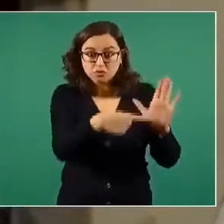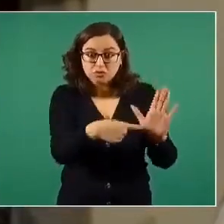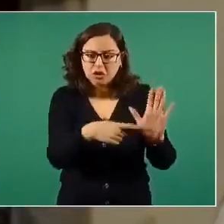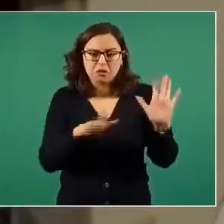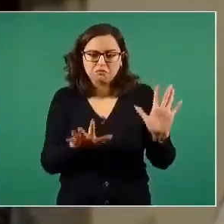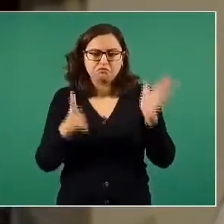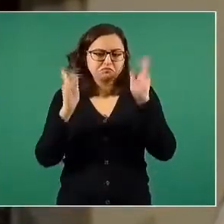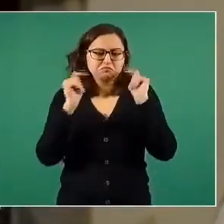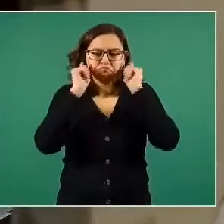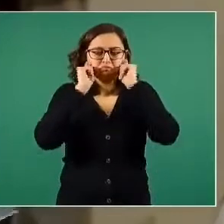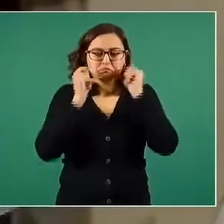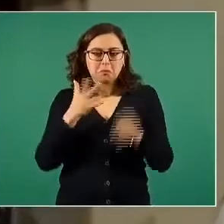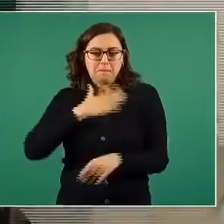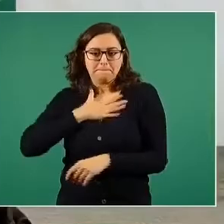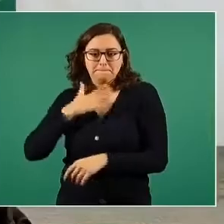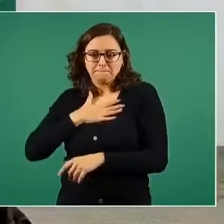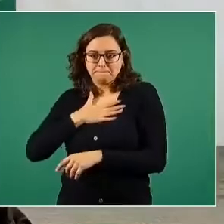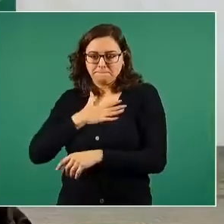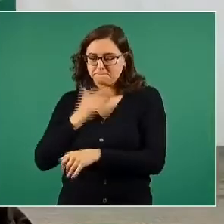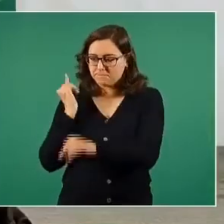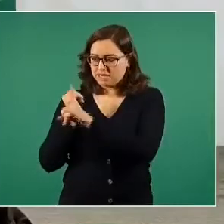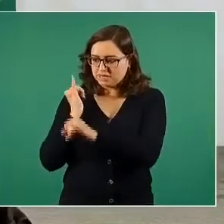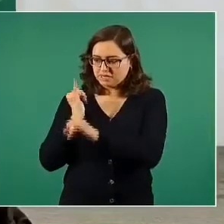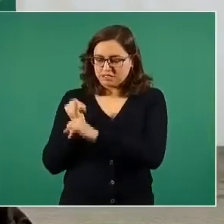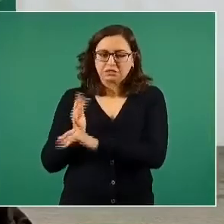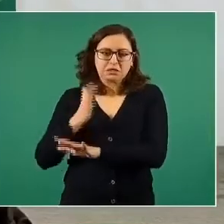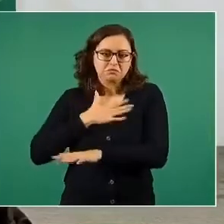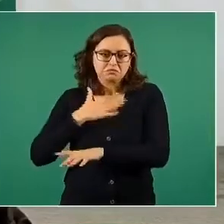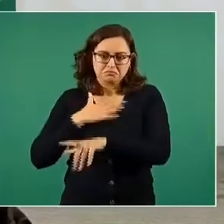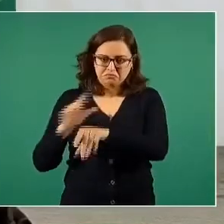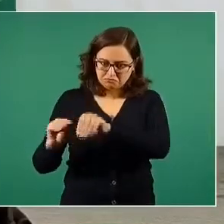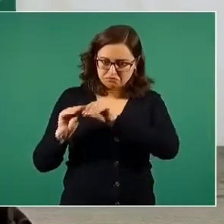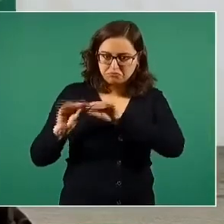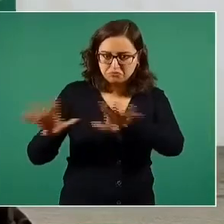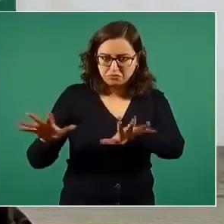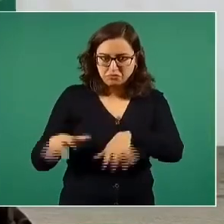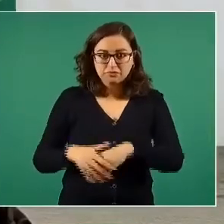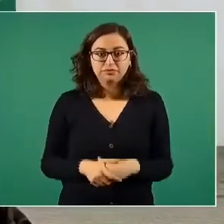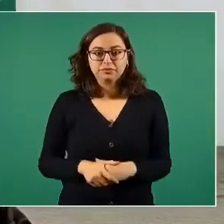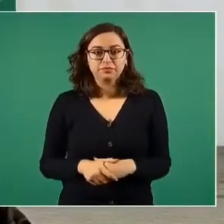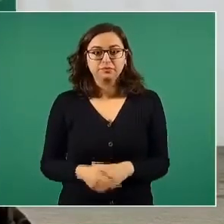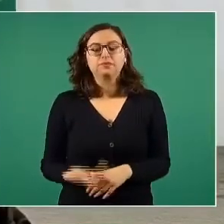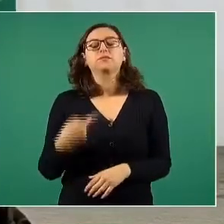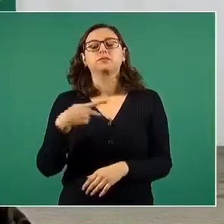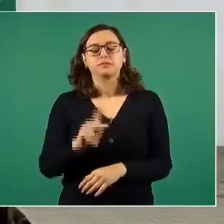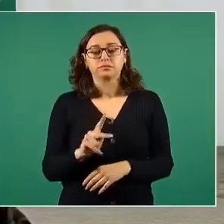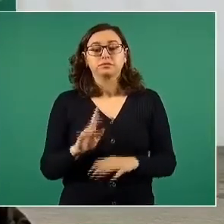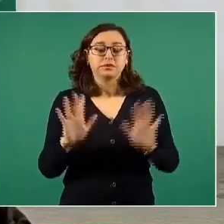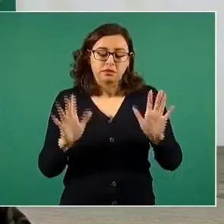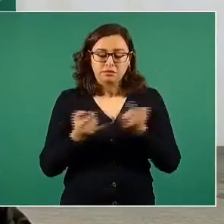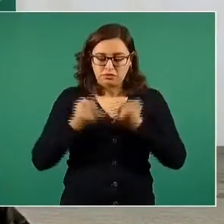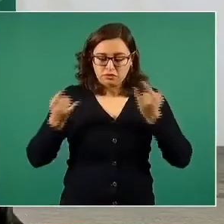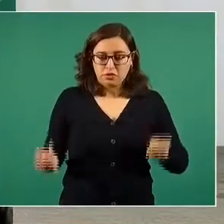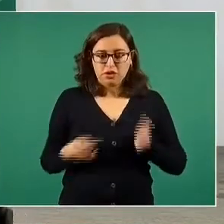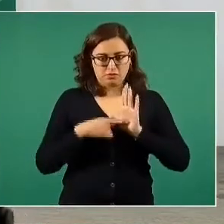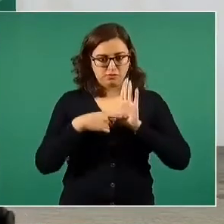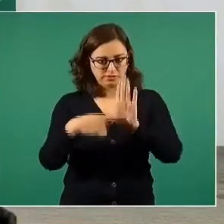los espacios de las benditas redes sociales. Pero aquí va la historia, va el periodismo.